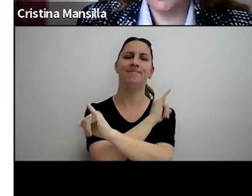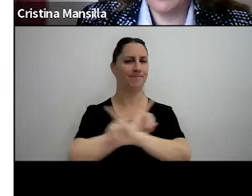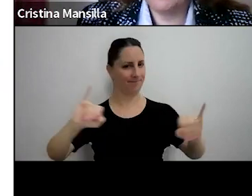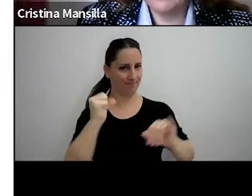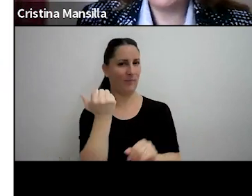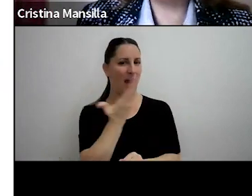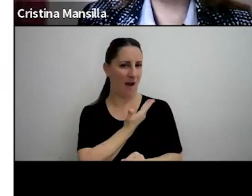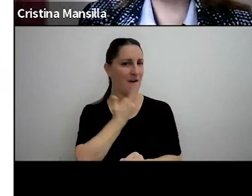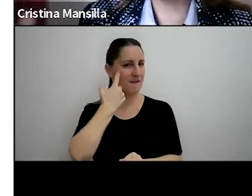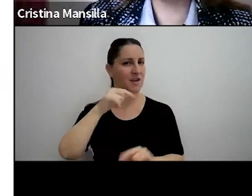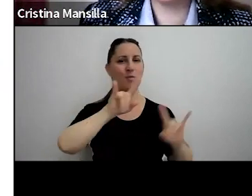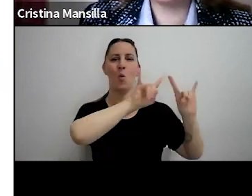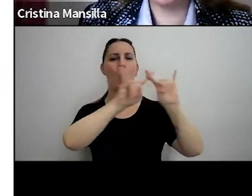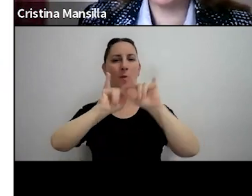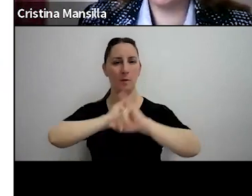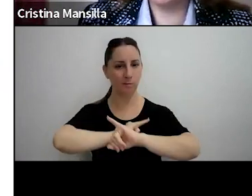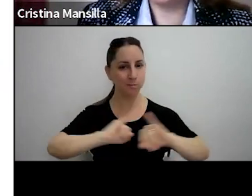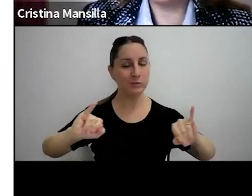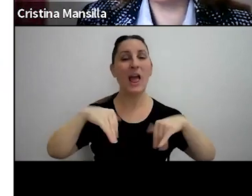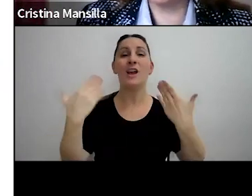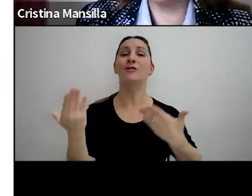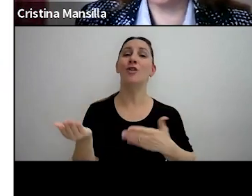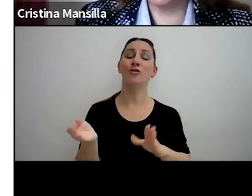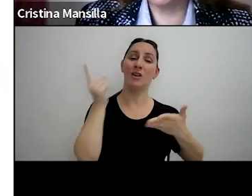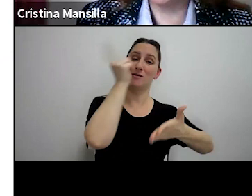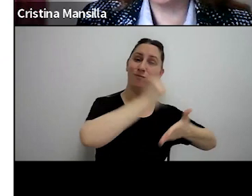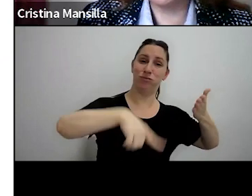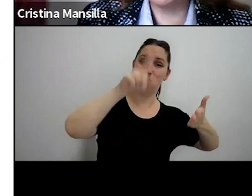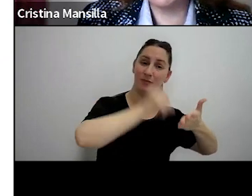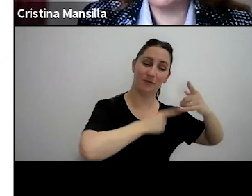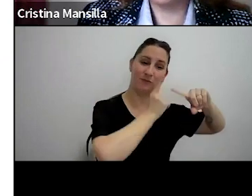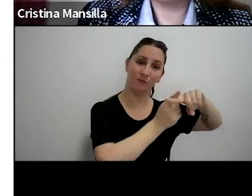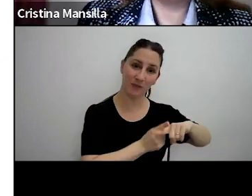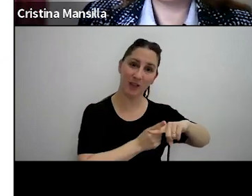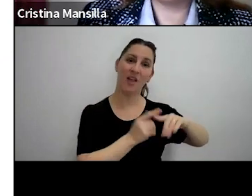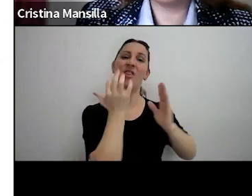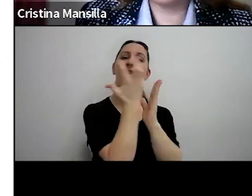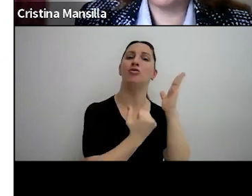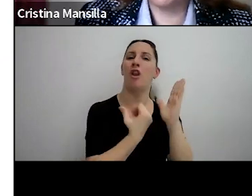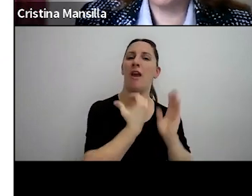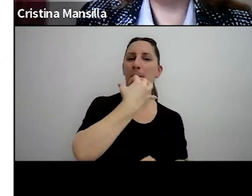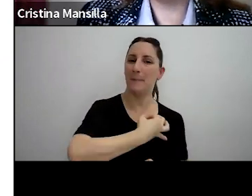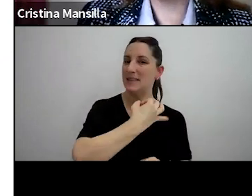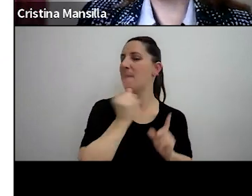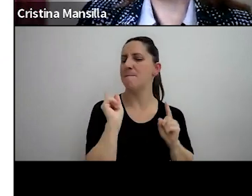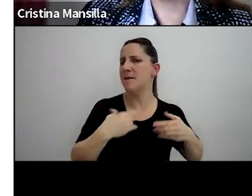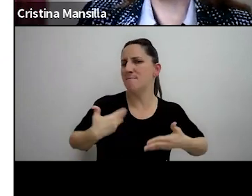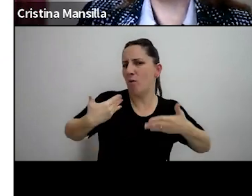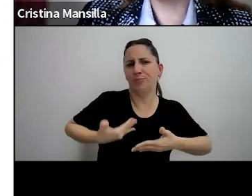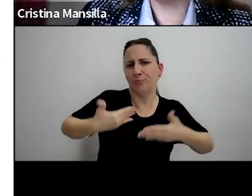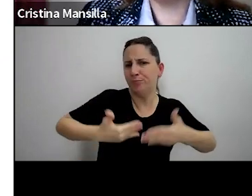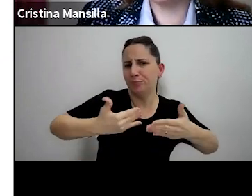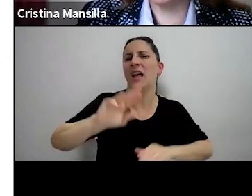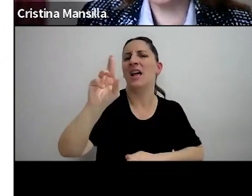en su web dejando sin efecto el cómputo de la deducción especial que venía dado por la